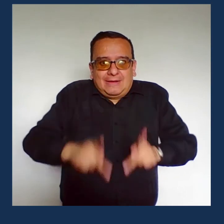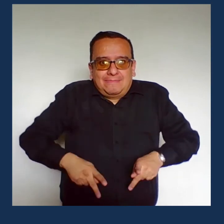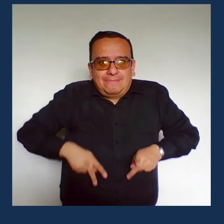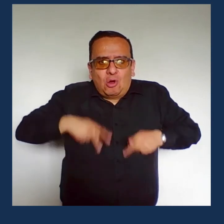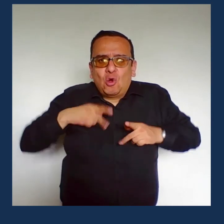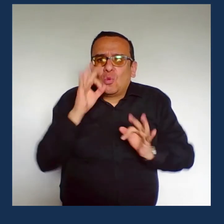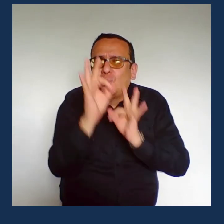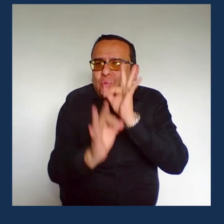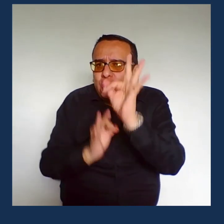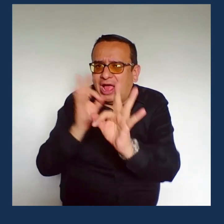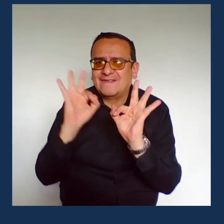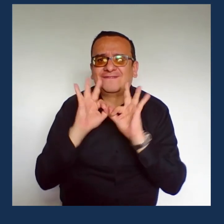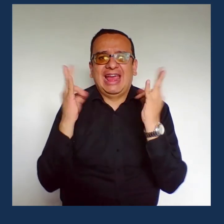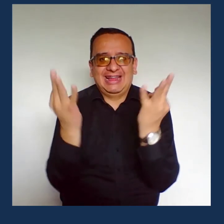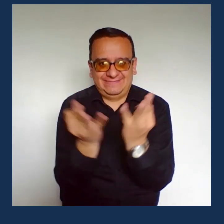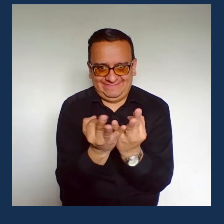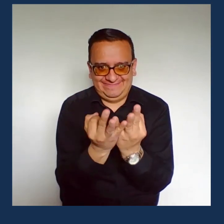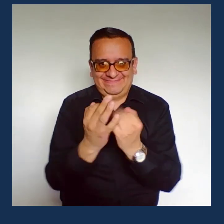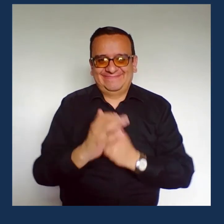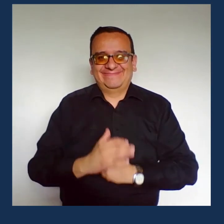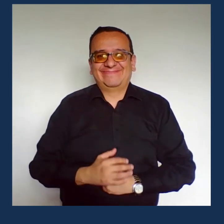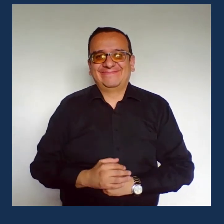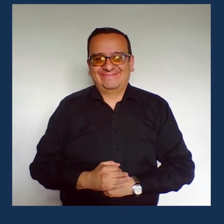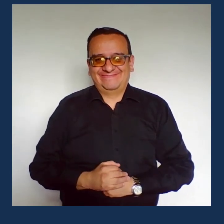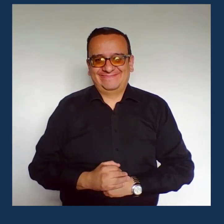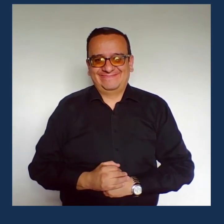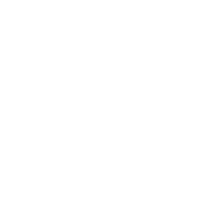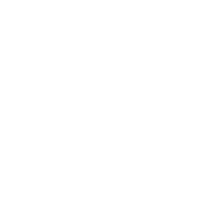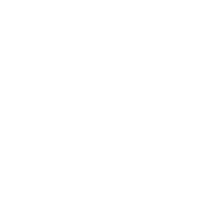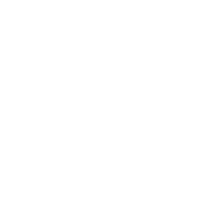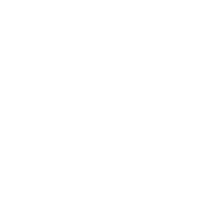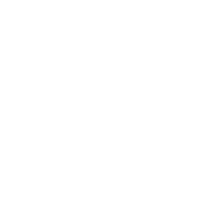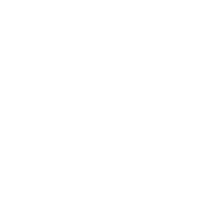Quedarse en casa es proteger su vida y la de su familia